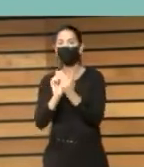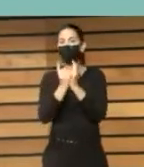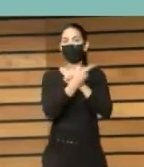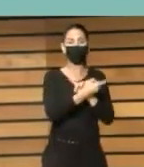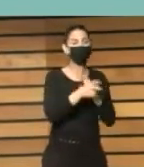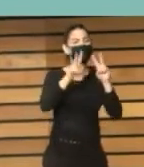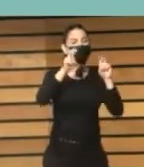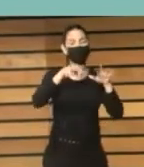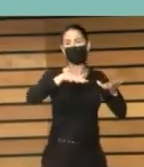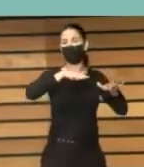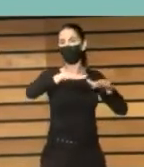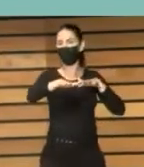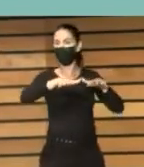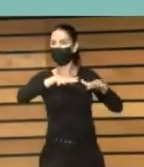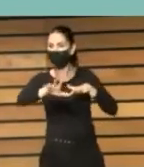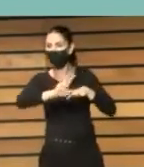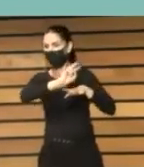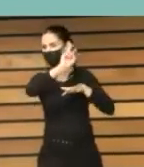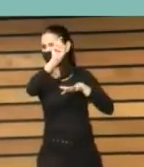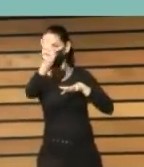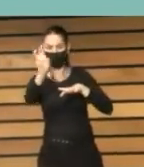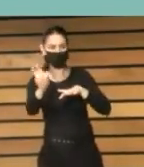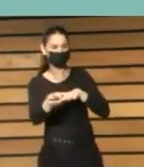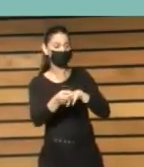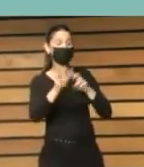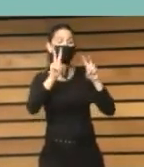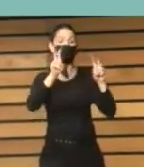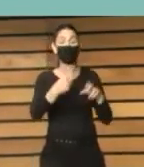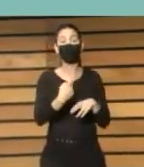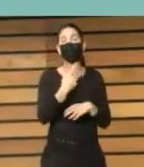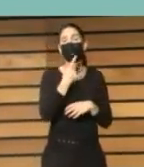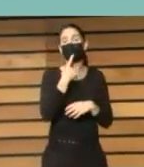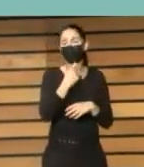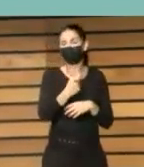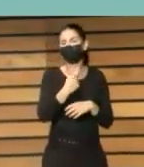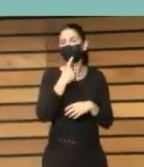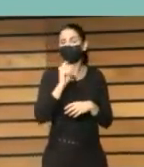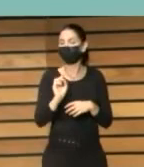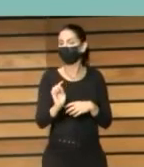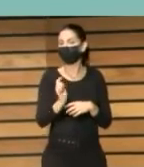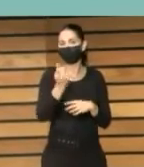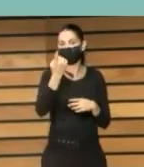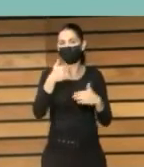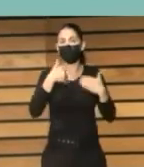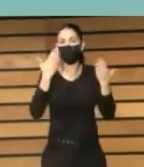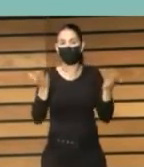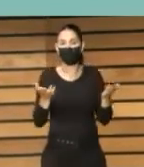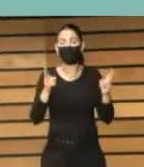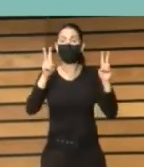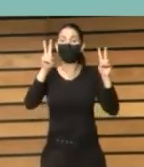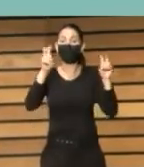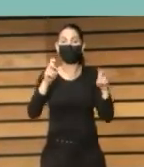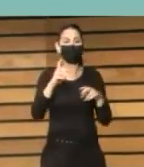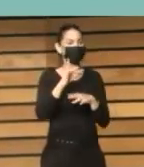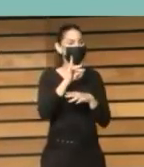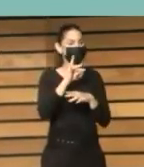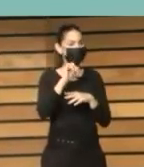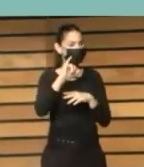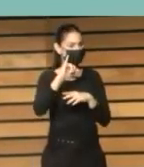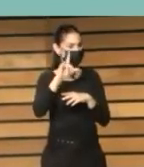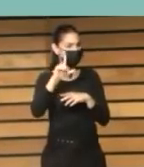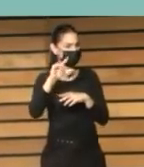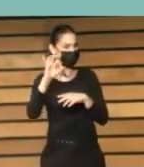movilidad etcétera etcétera y la gran dificultad que todos conocemos en la administración pública es estos silos de